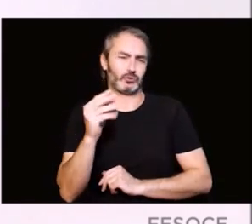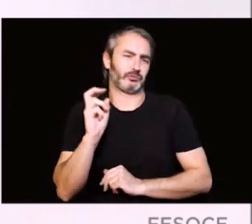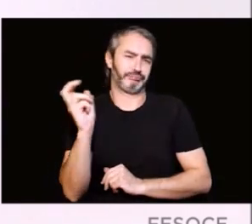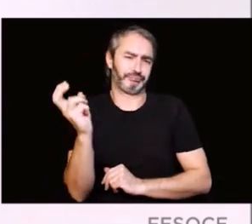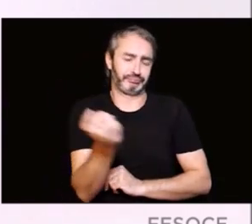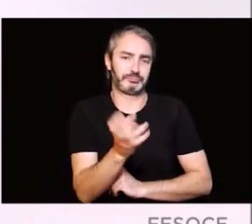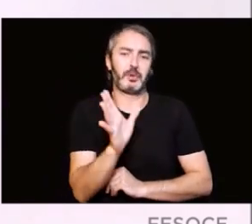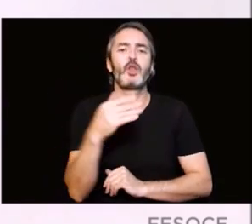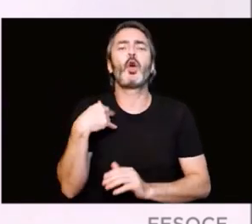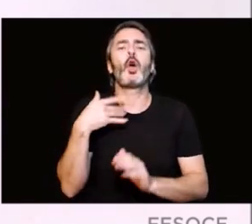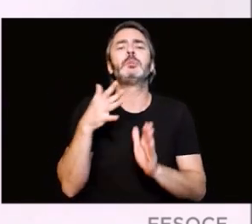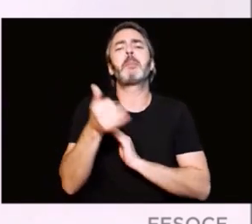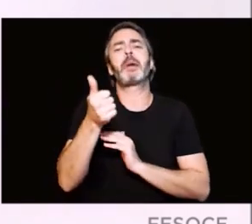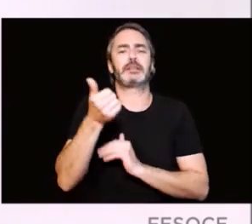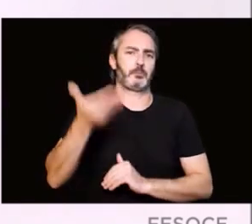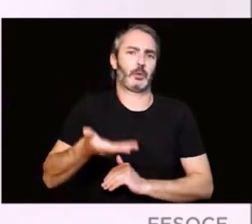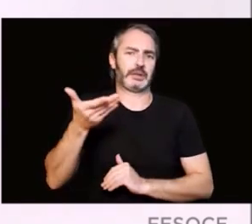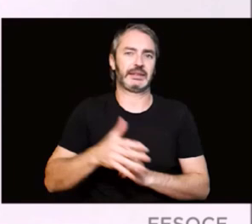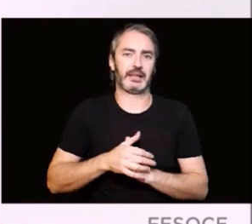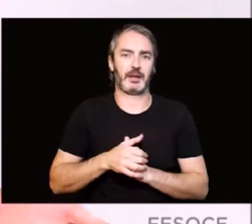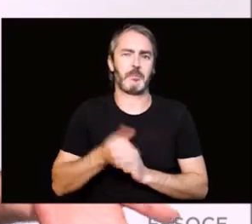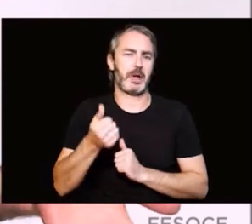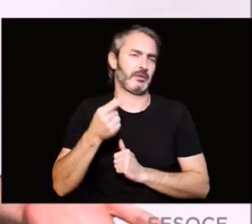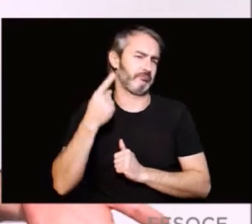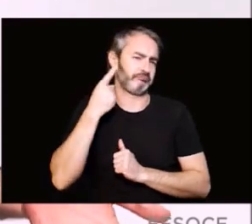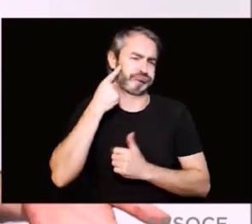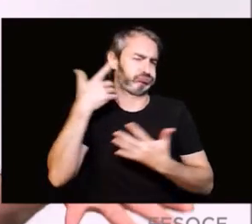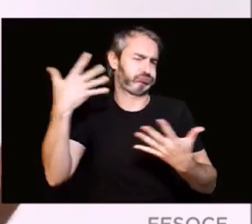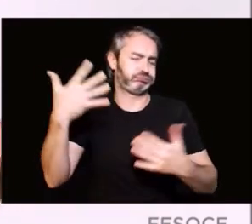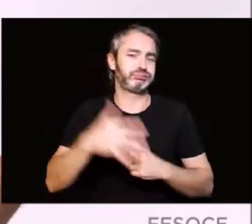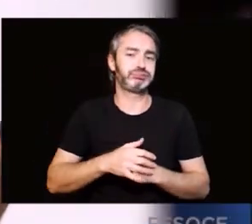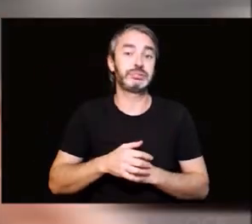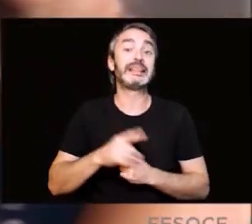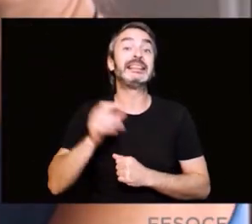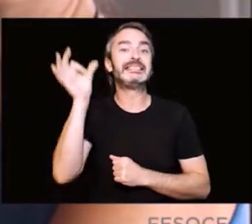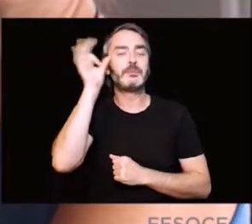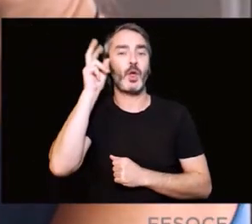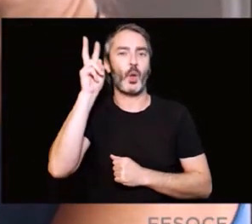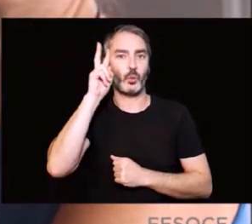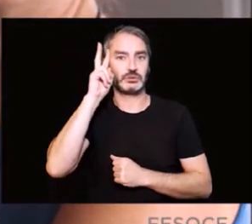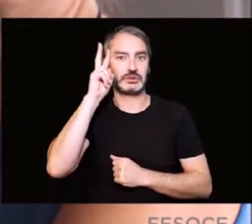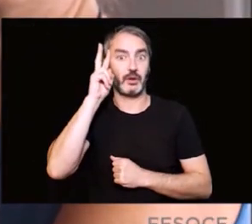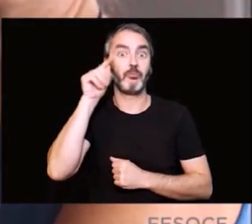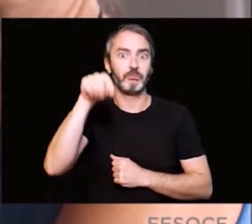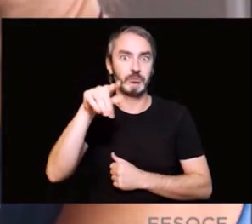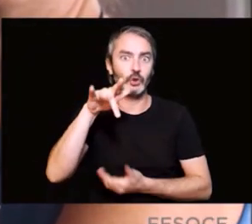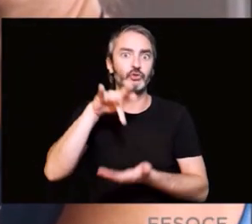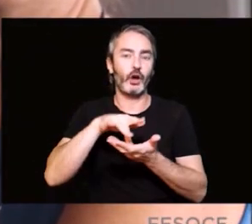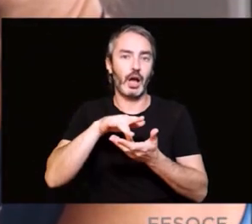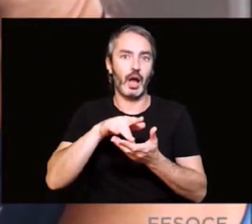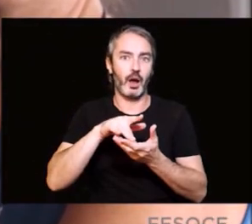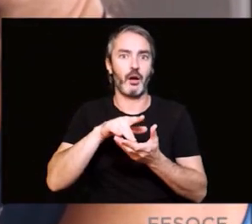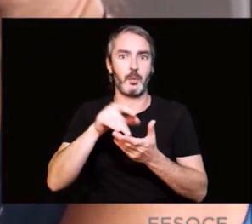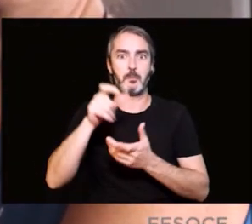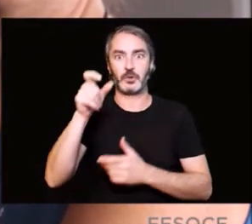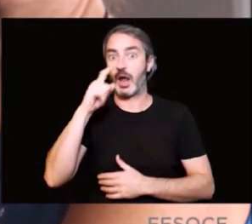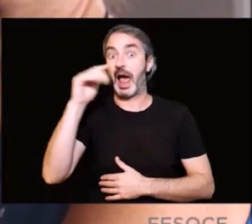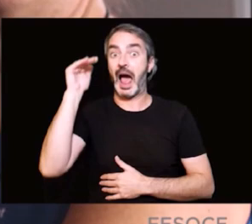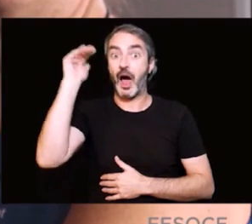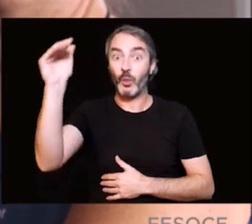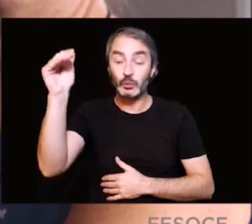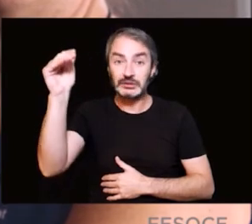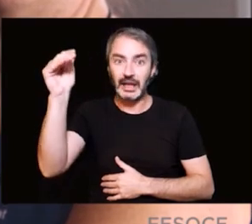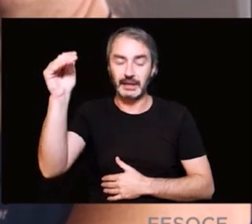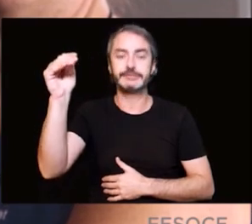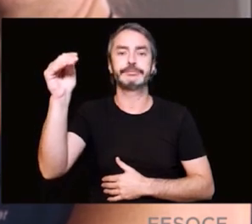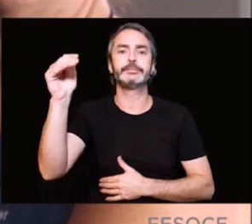Pero vamos a mencionar las más habituales. La más conocida es el síndrome de Usher, que causa un elevado número de personas adultas con